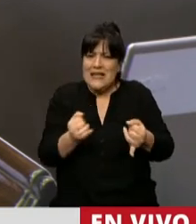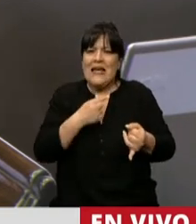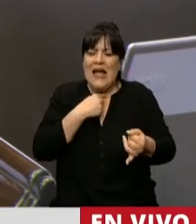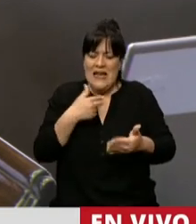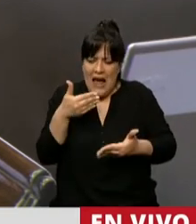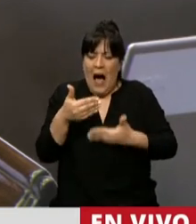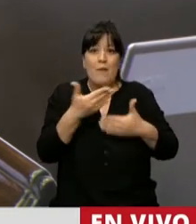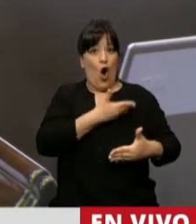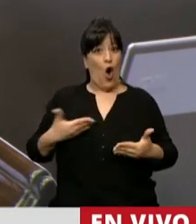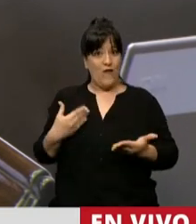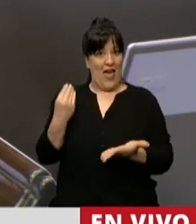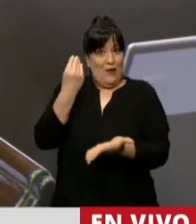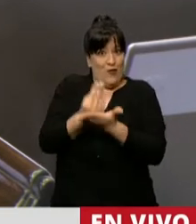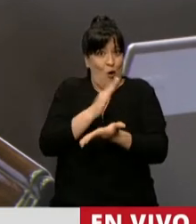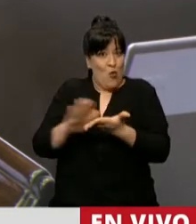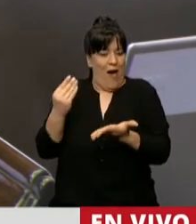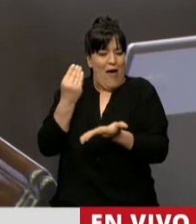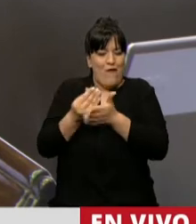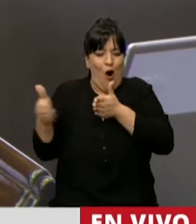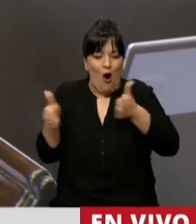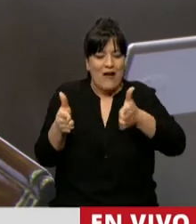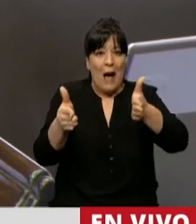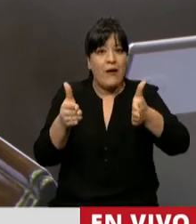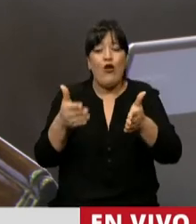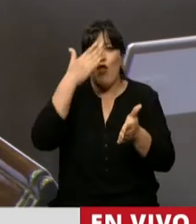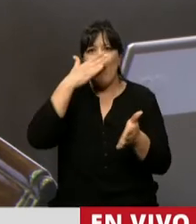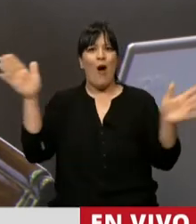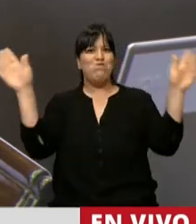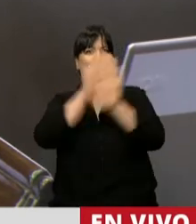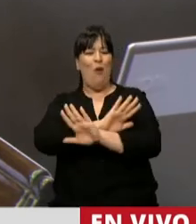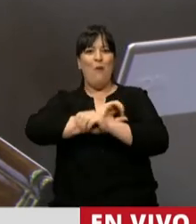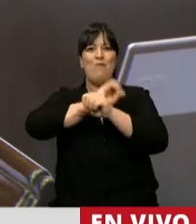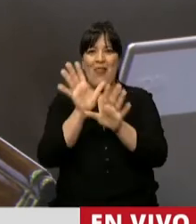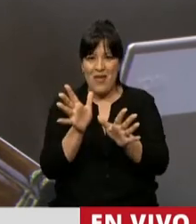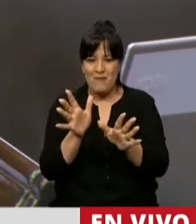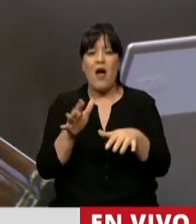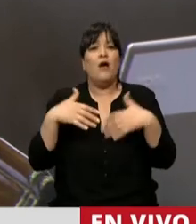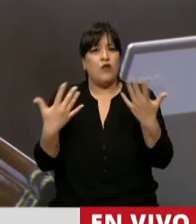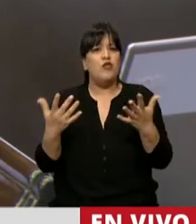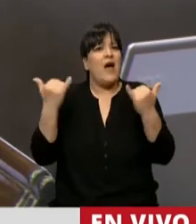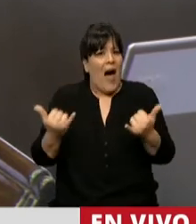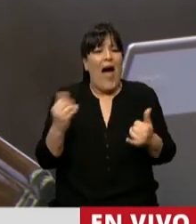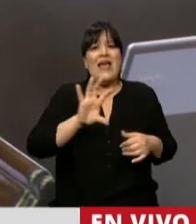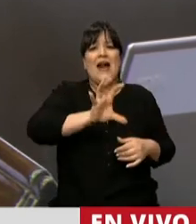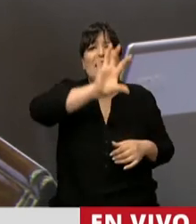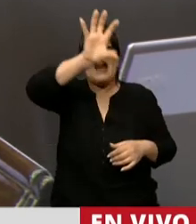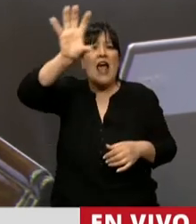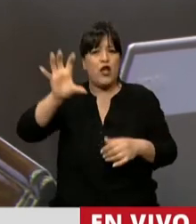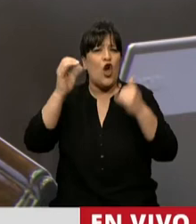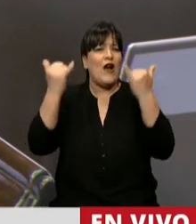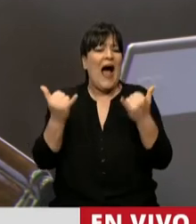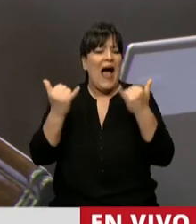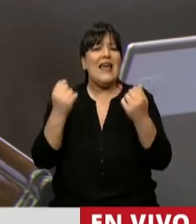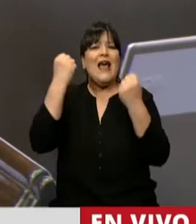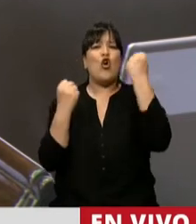definición de un gobierno para dónde pretendía ir. Y por supuesto queda pendiente esto de las economías regionales. Si nosotros pretendemos